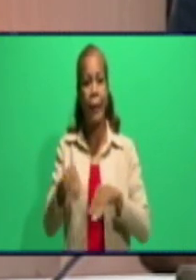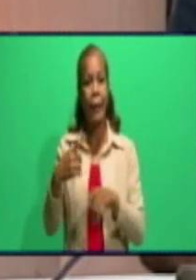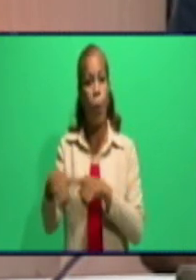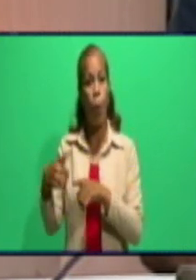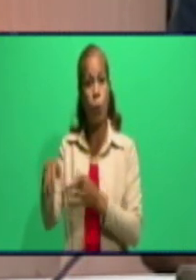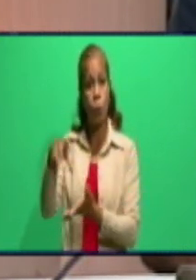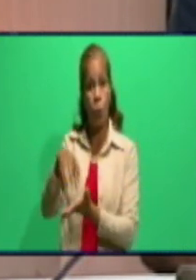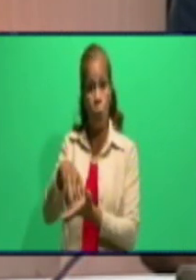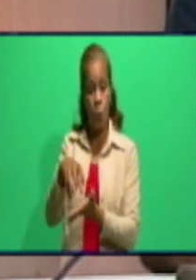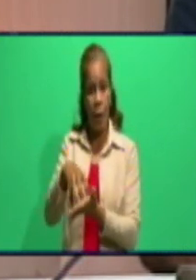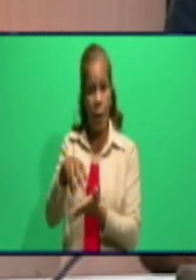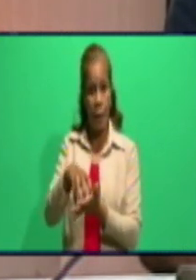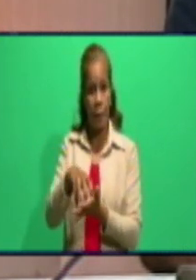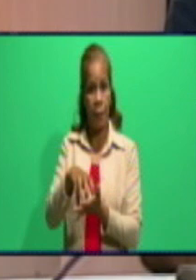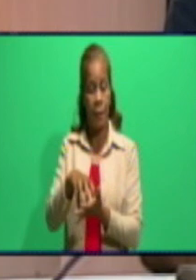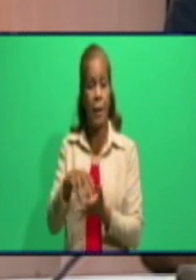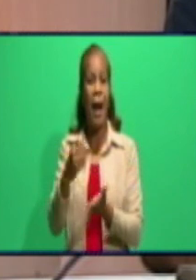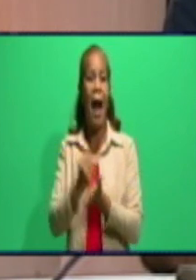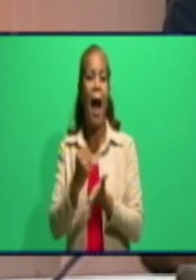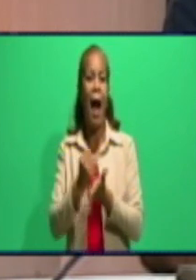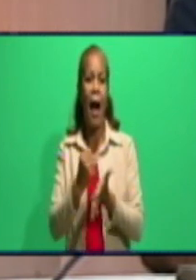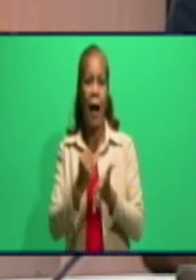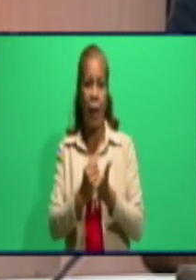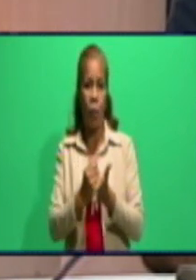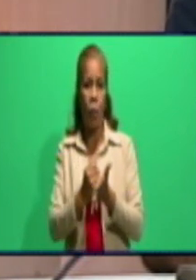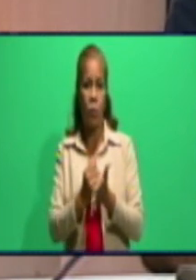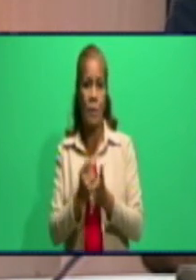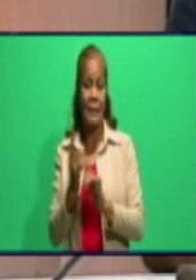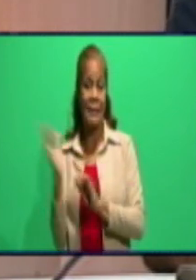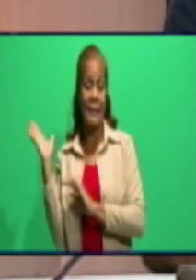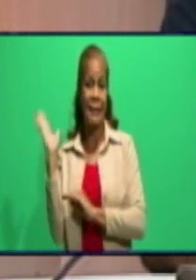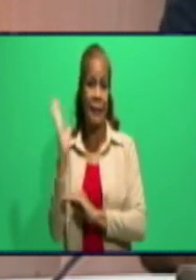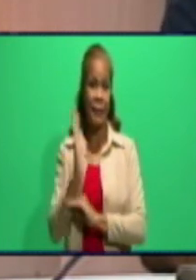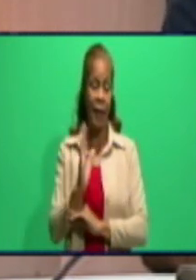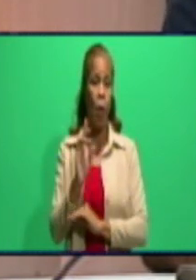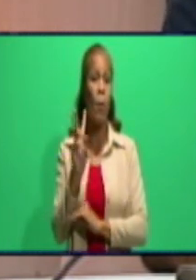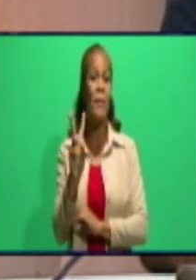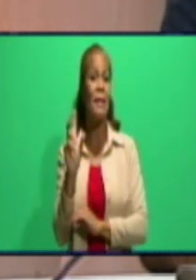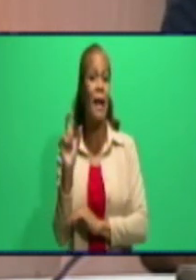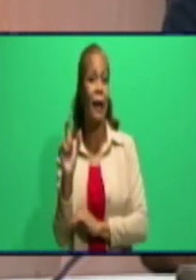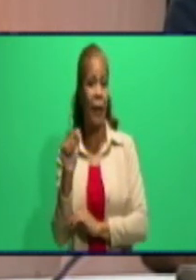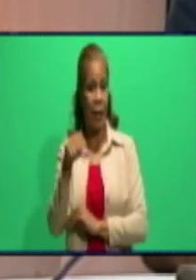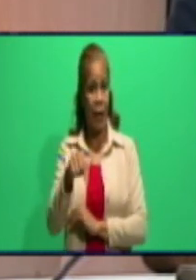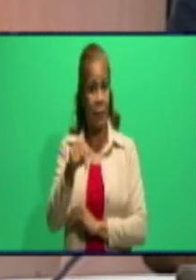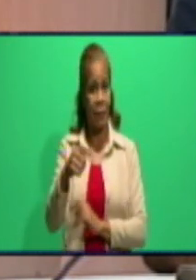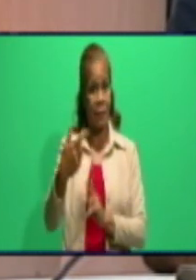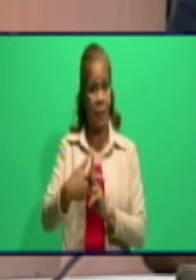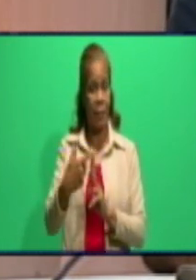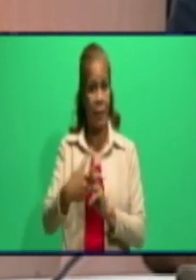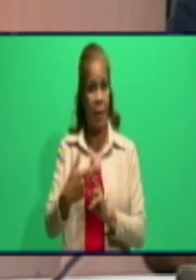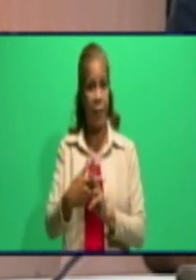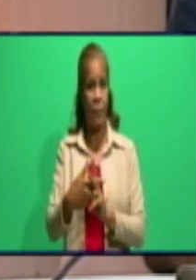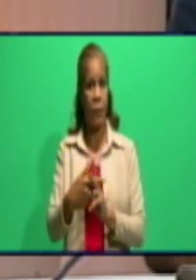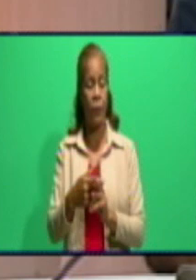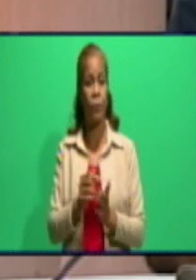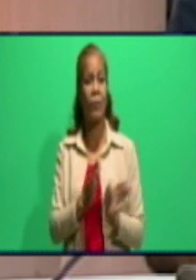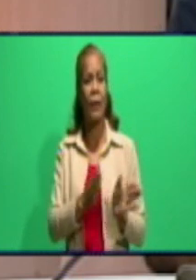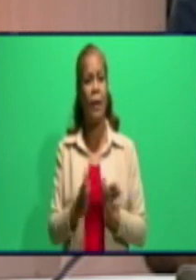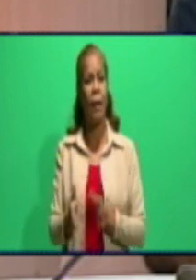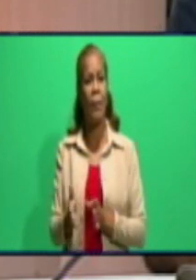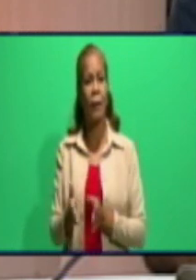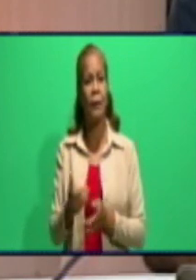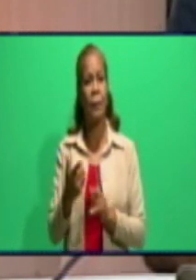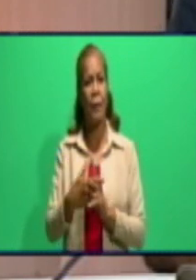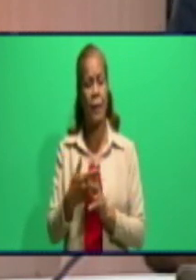provincia de Villa Clara, carro en definitiva, transportó aquí en la parte de Vayamos, la parte que se